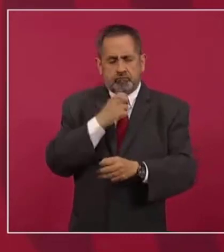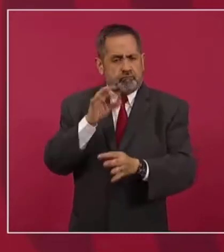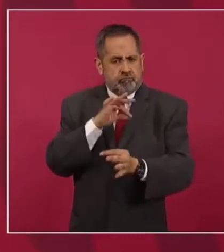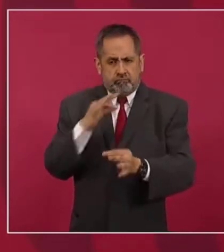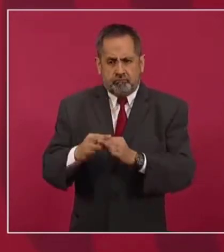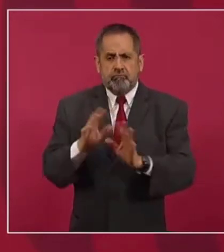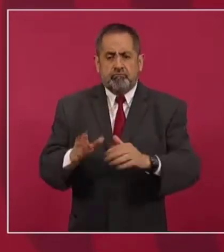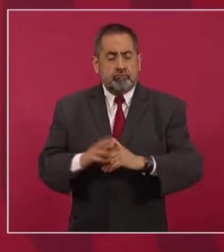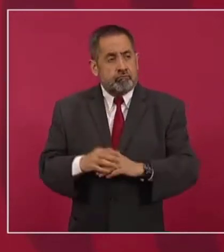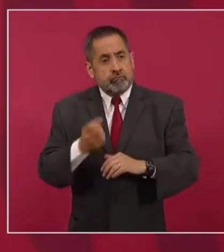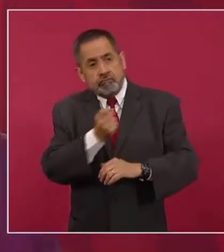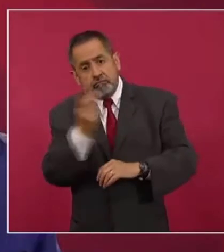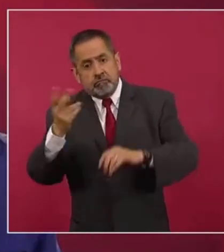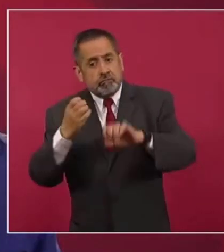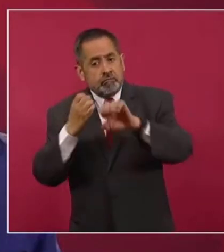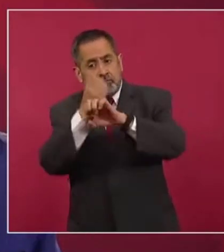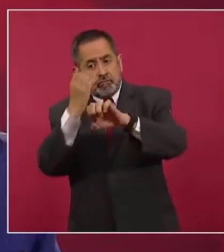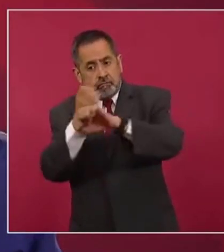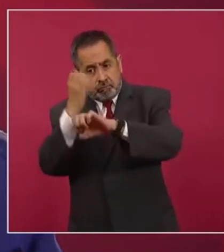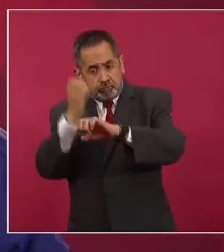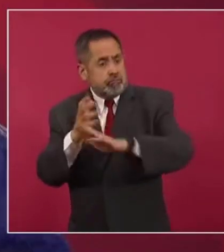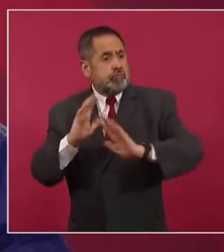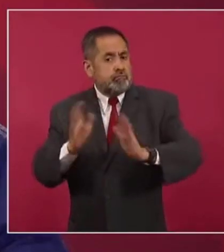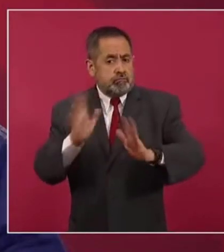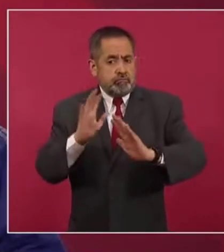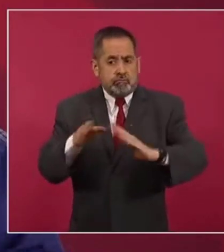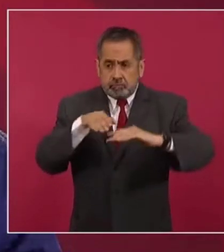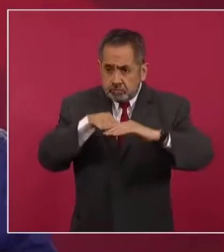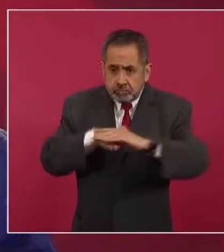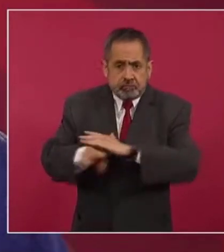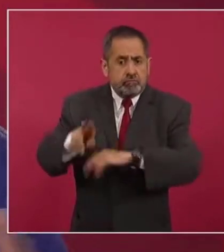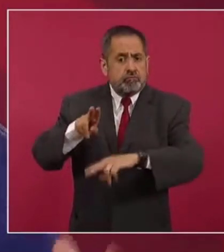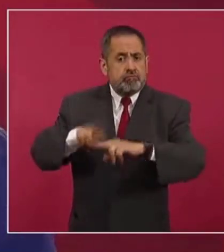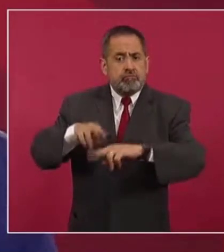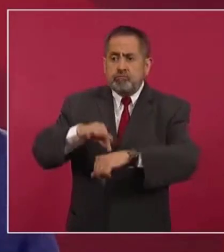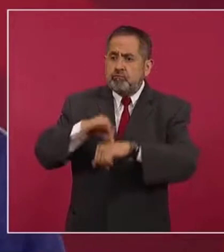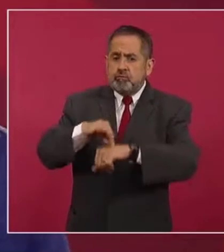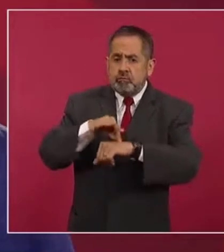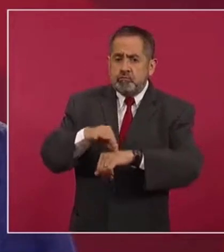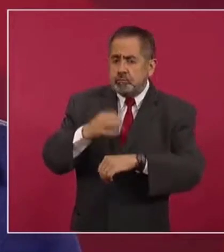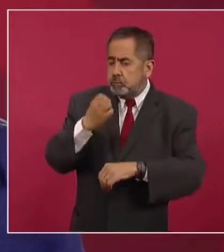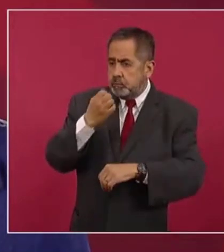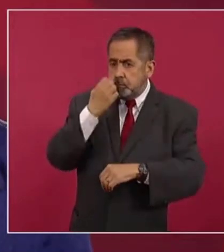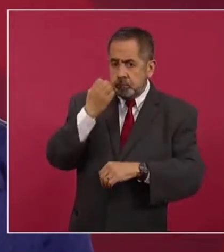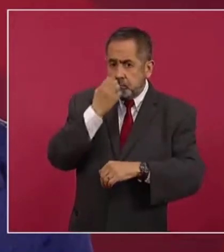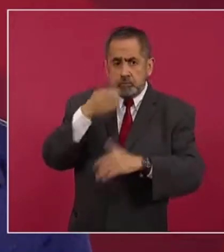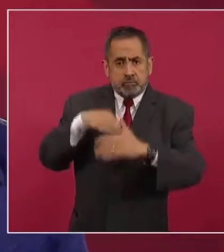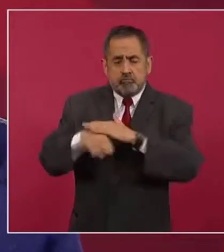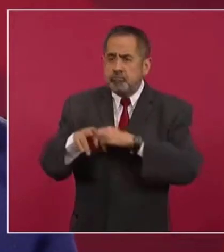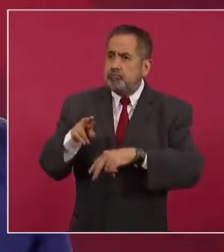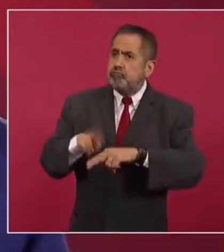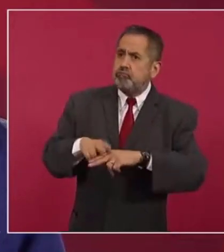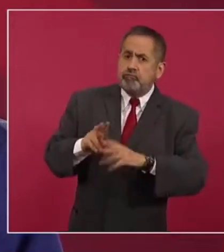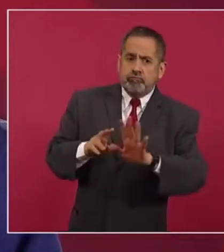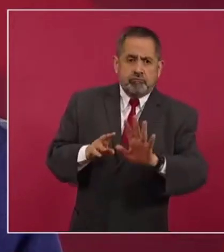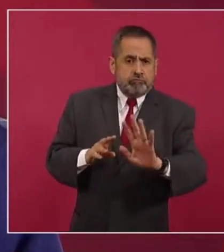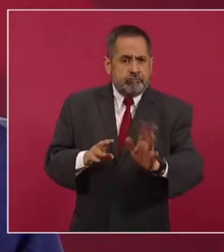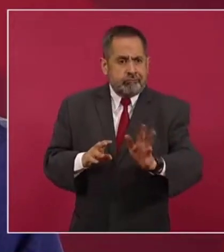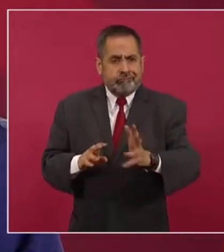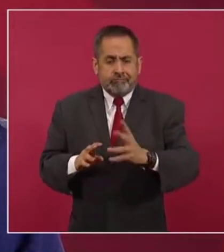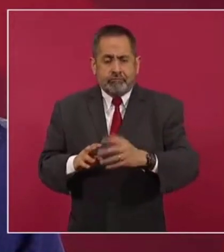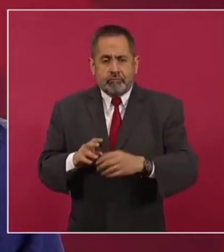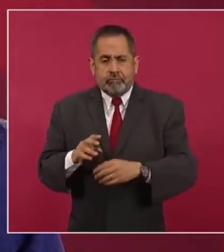adelanto, hay estados que ya están trabajando de manera normal. Ahorita que venimos en el transcurso del recorrido de la casa de ustedes aquí,